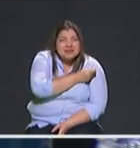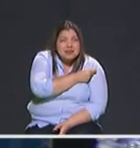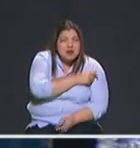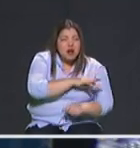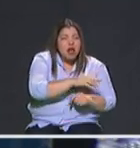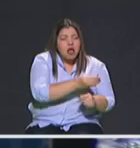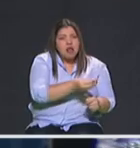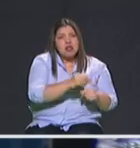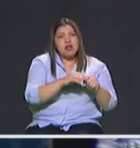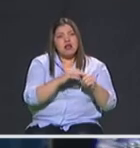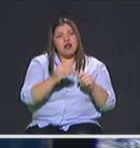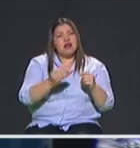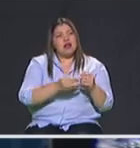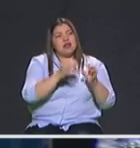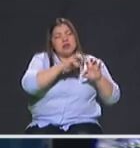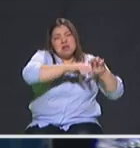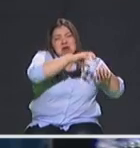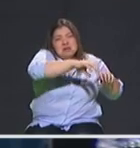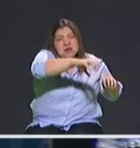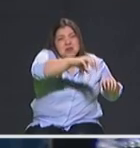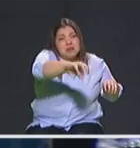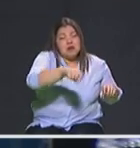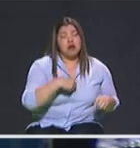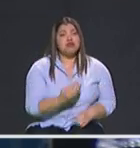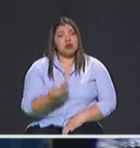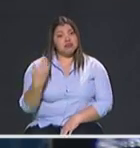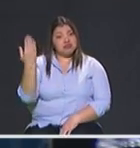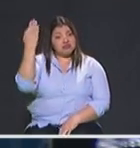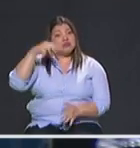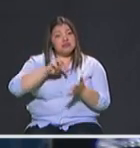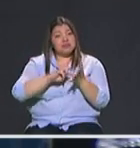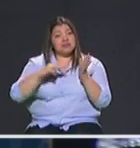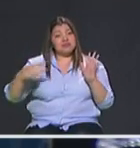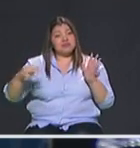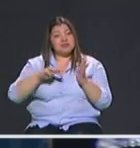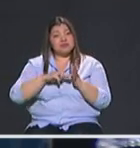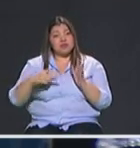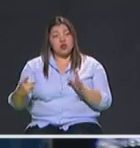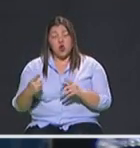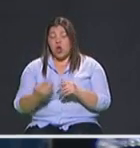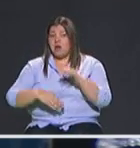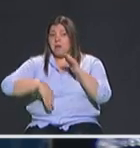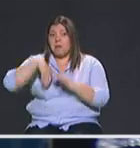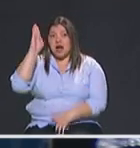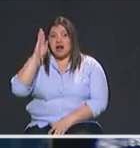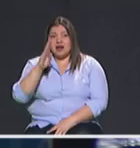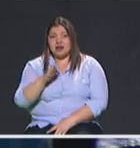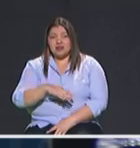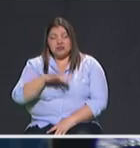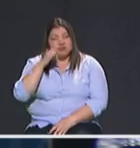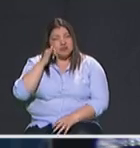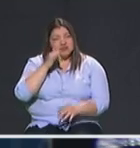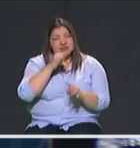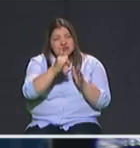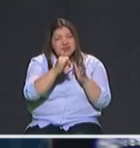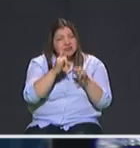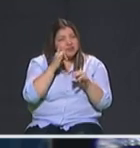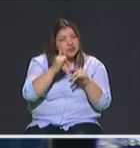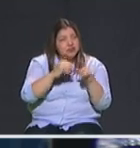Santiago obviamente han funcionado es tecnología de punta nos dio referencia rápidamente dónde fue el